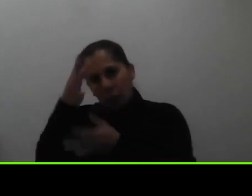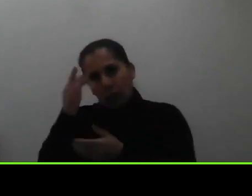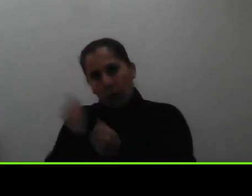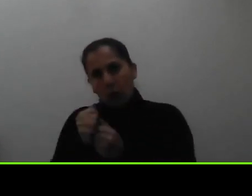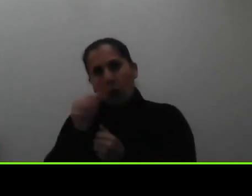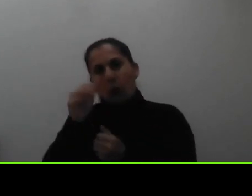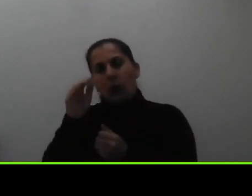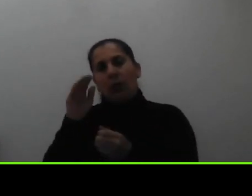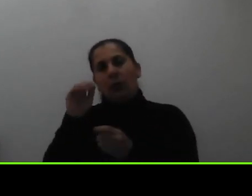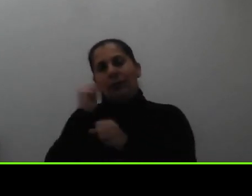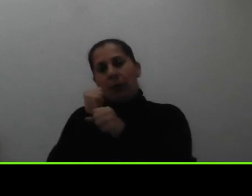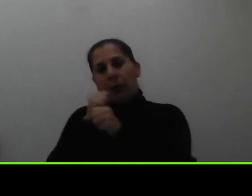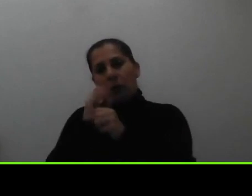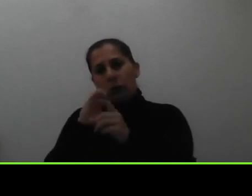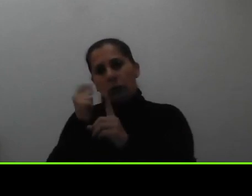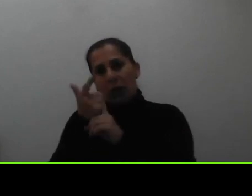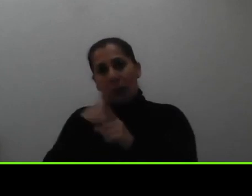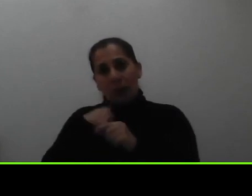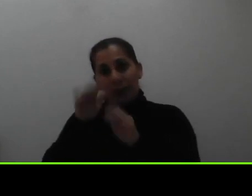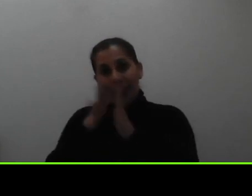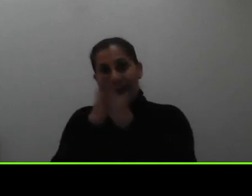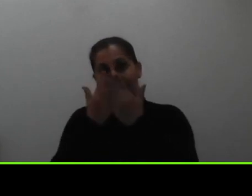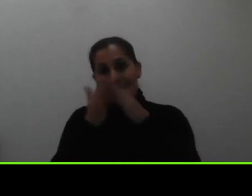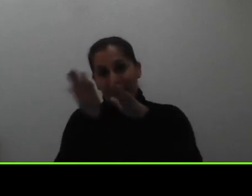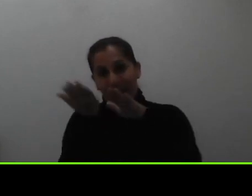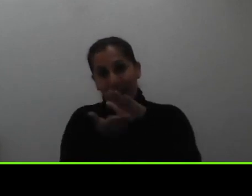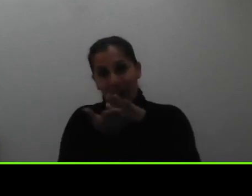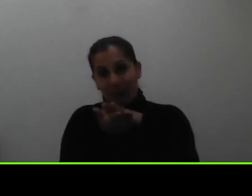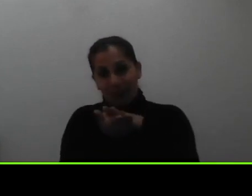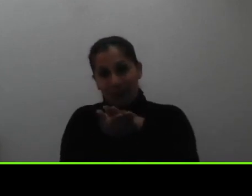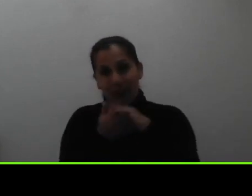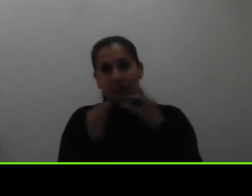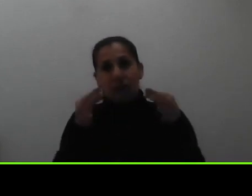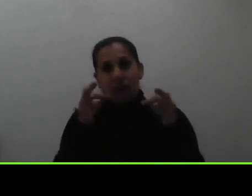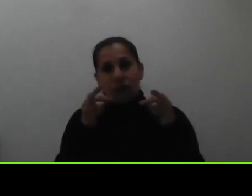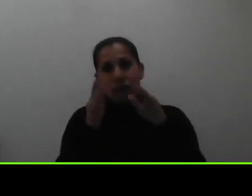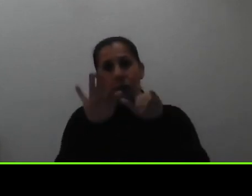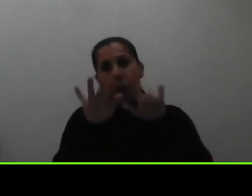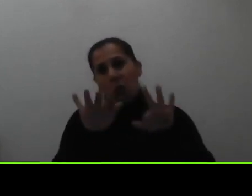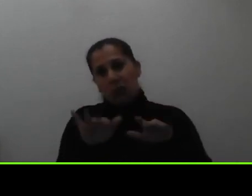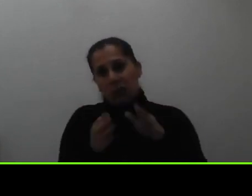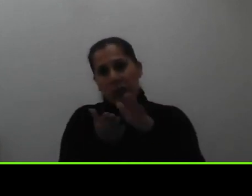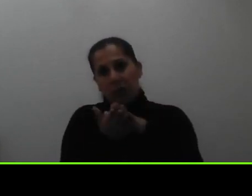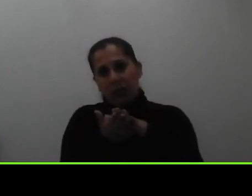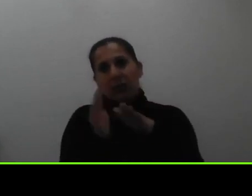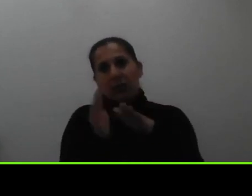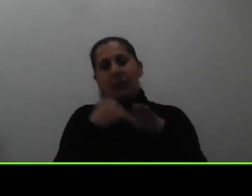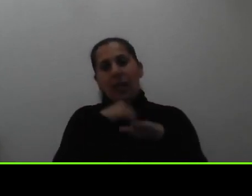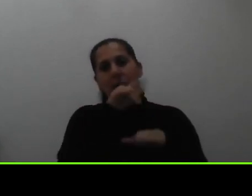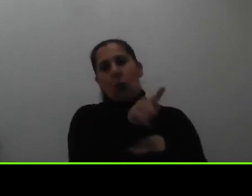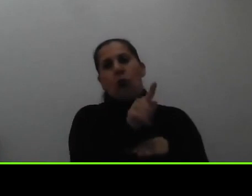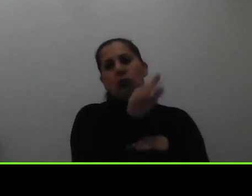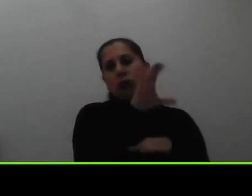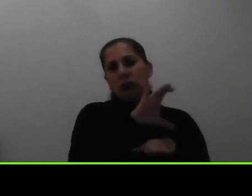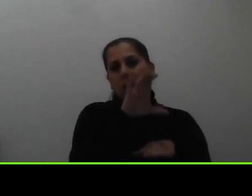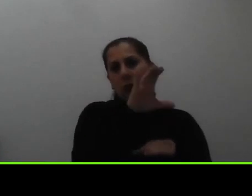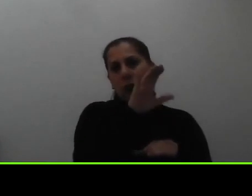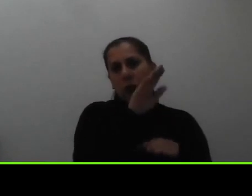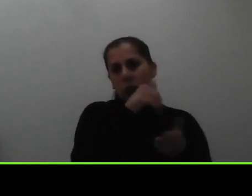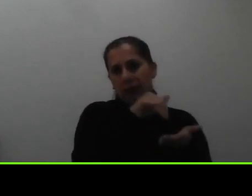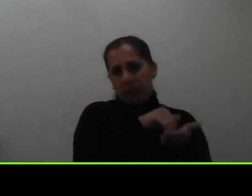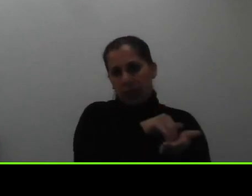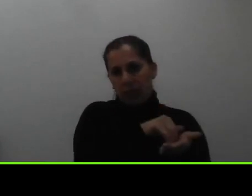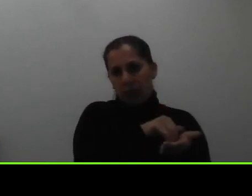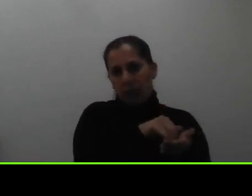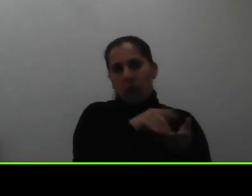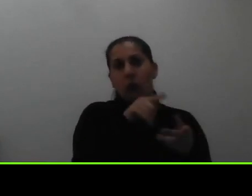que se ubica físicamente o digitalmente en un centro universitario si ustedes hacen un cambio tienen